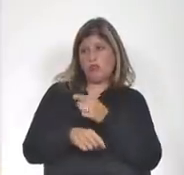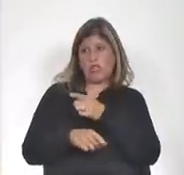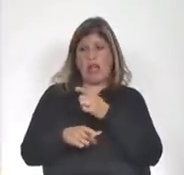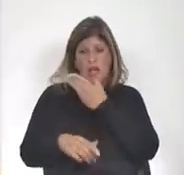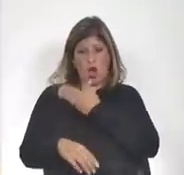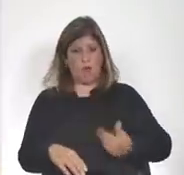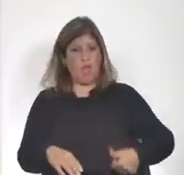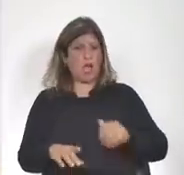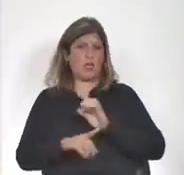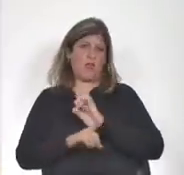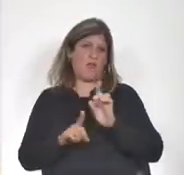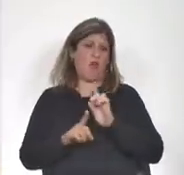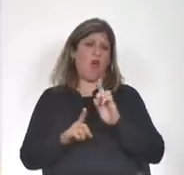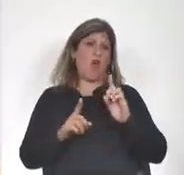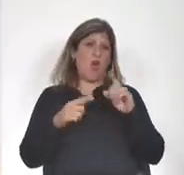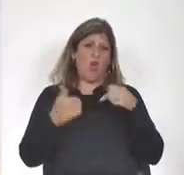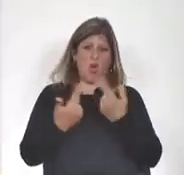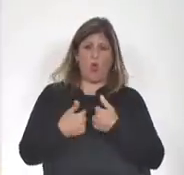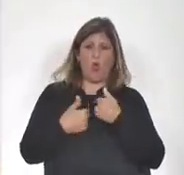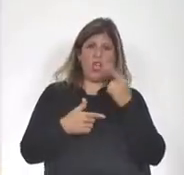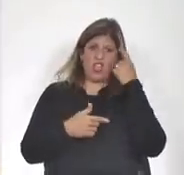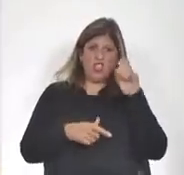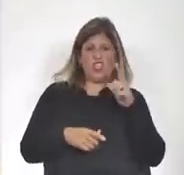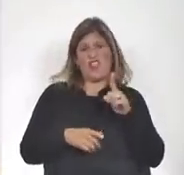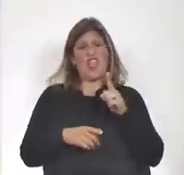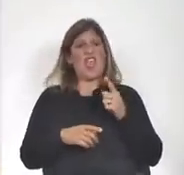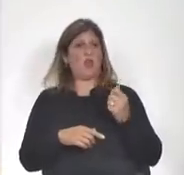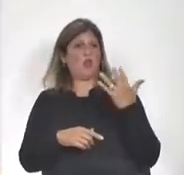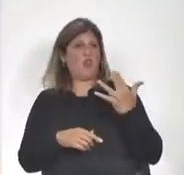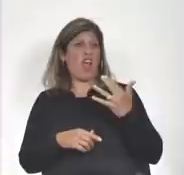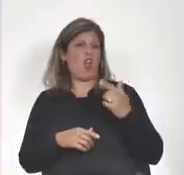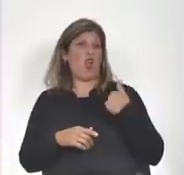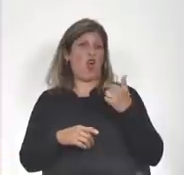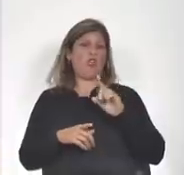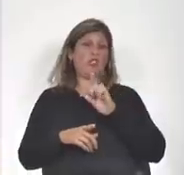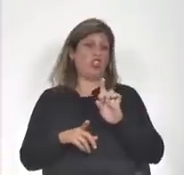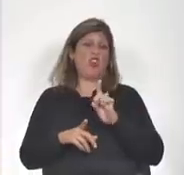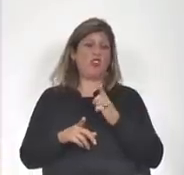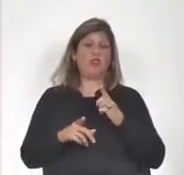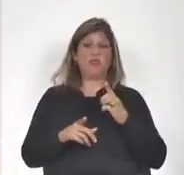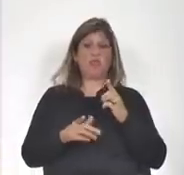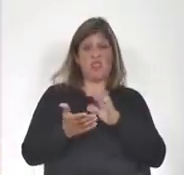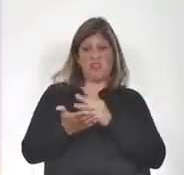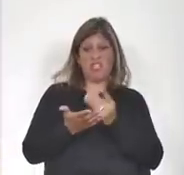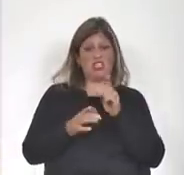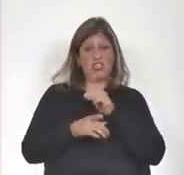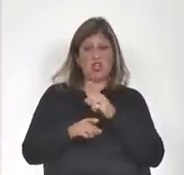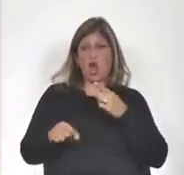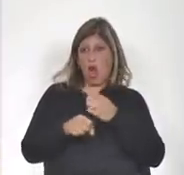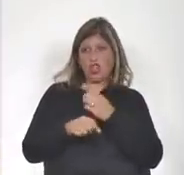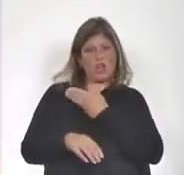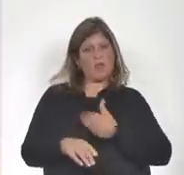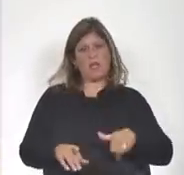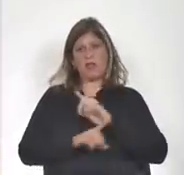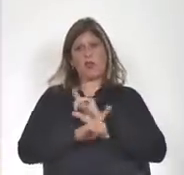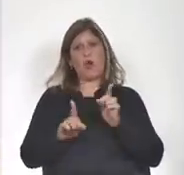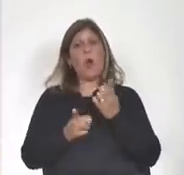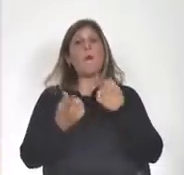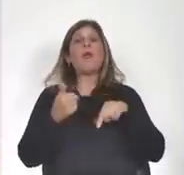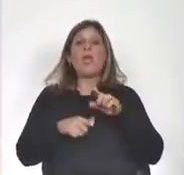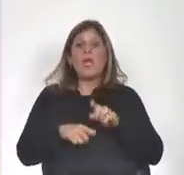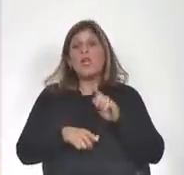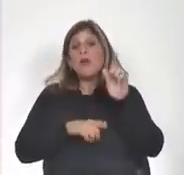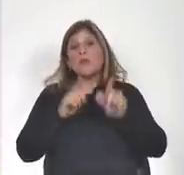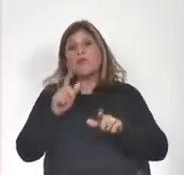por eso, de hecho, nuestras ideas, nuestros principios, nuestros valores no se definen por ser oposición o por ser gobierno. pero la ciudadanía nos ha puesto en este lugar